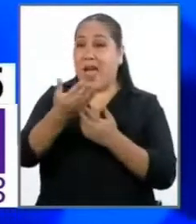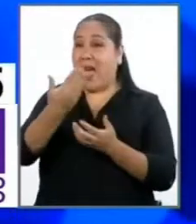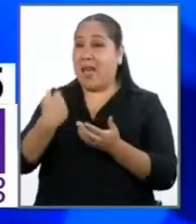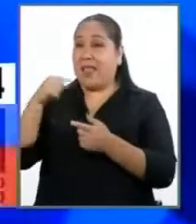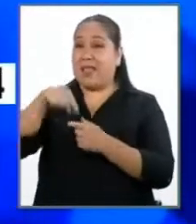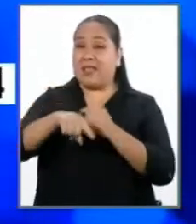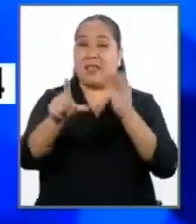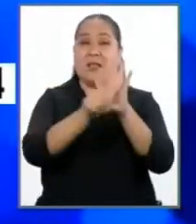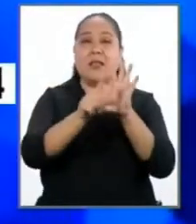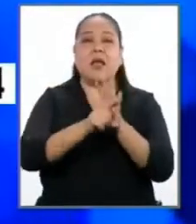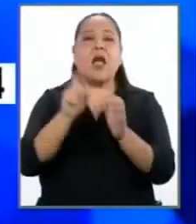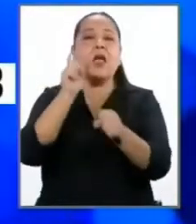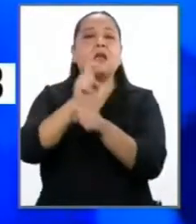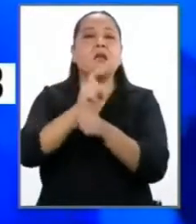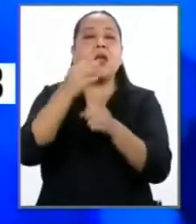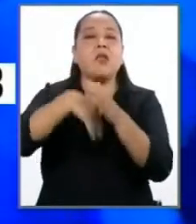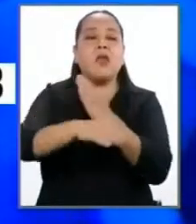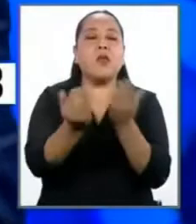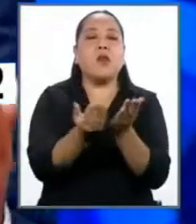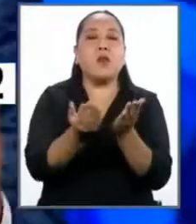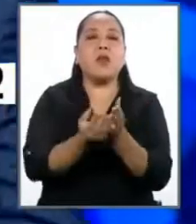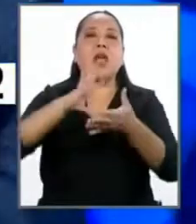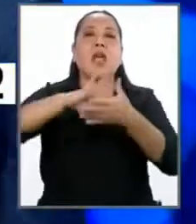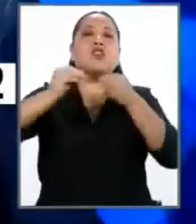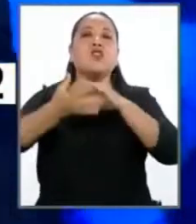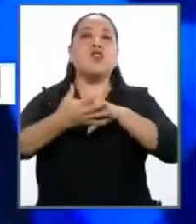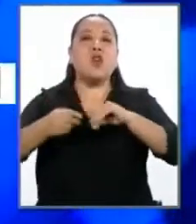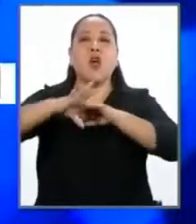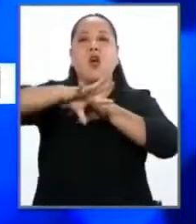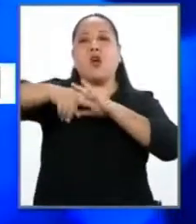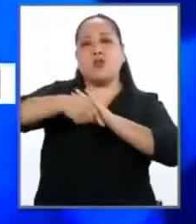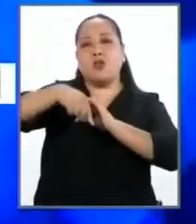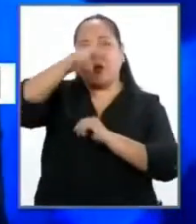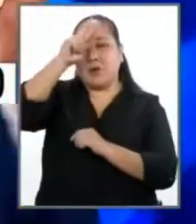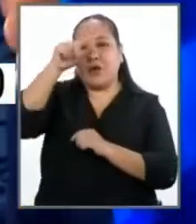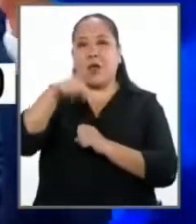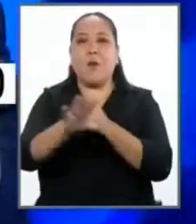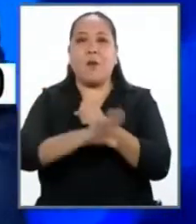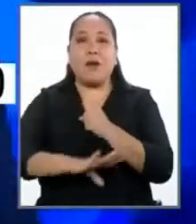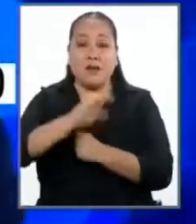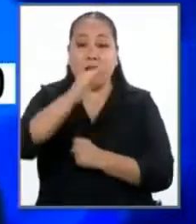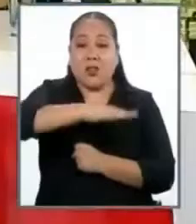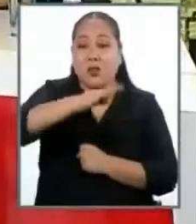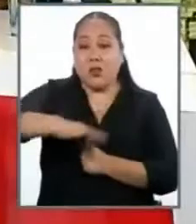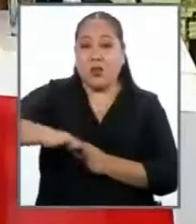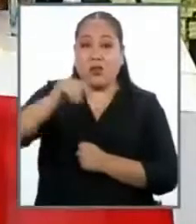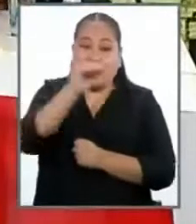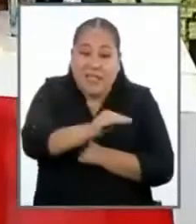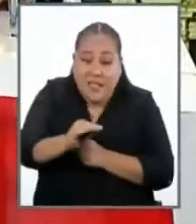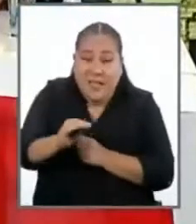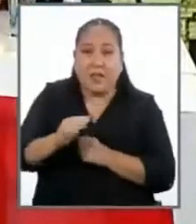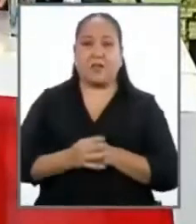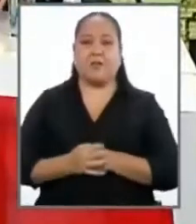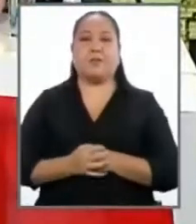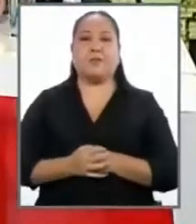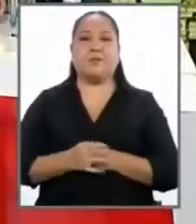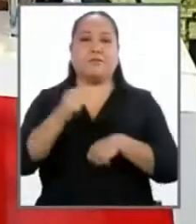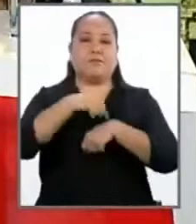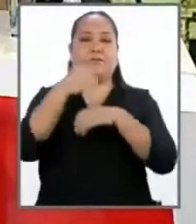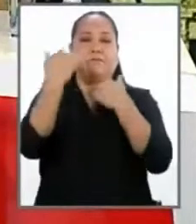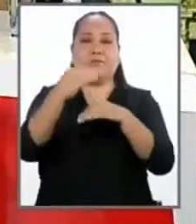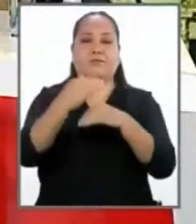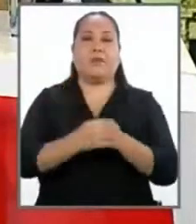leyes es enseñar en los colegios la historia de la corrupción del Perú. Es fundamental que los niños desde... cumplido, señor